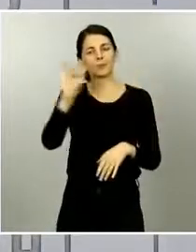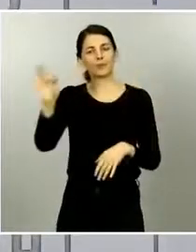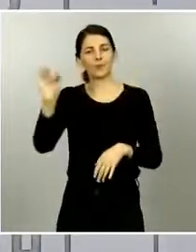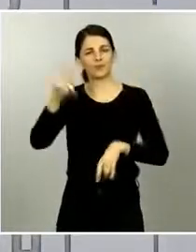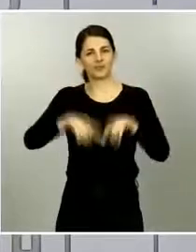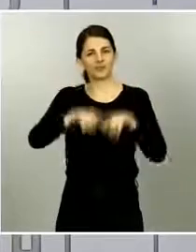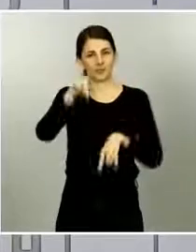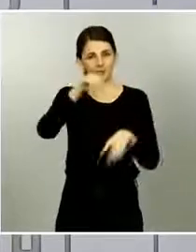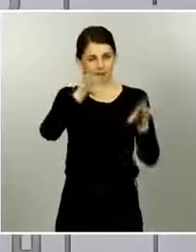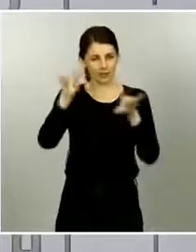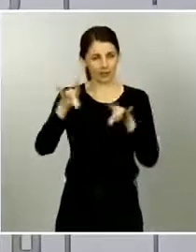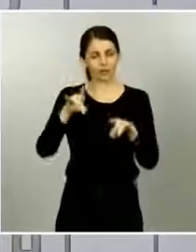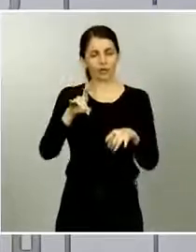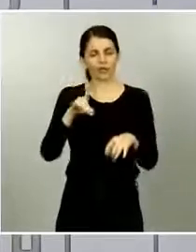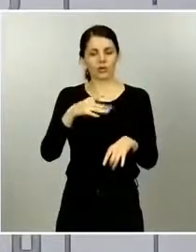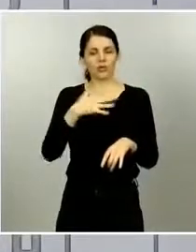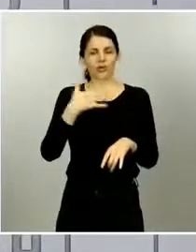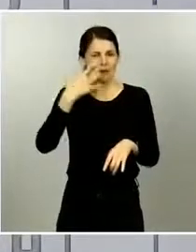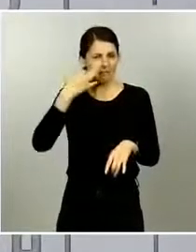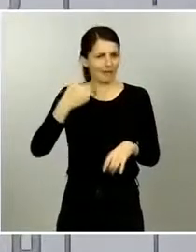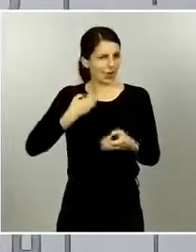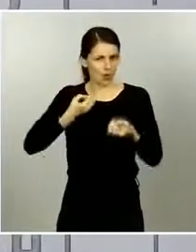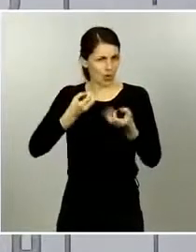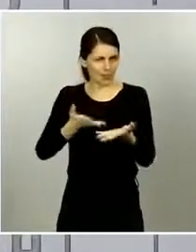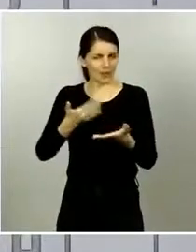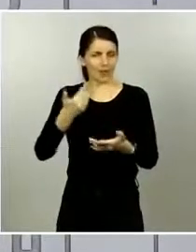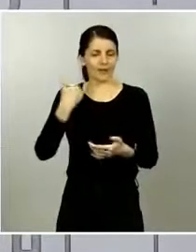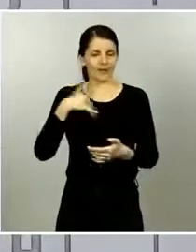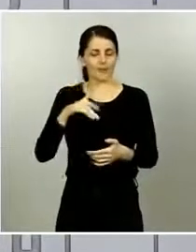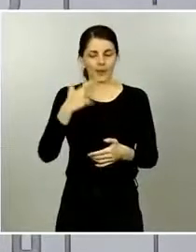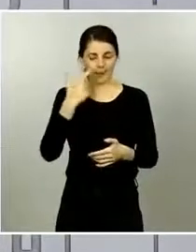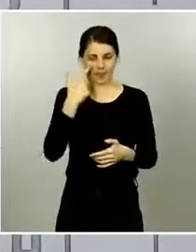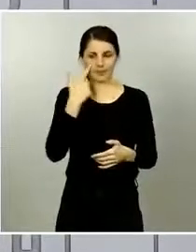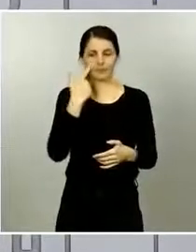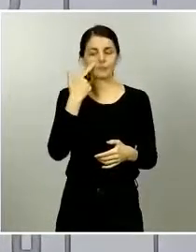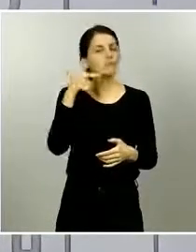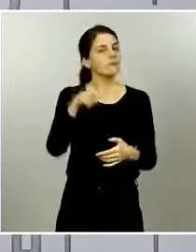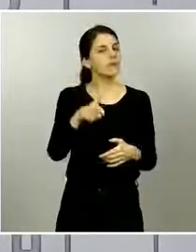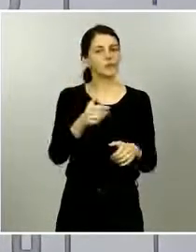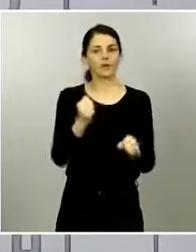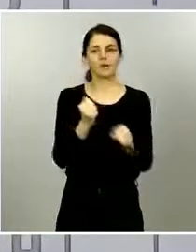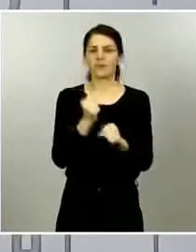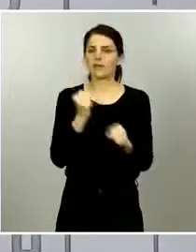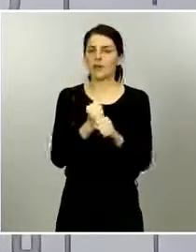primera información sobre el tránsito de los diferentes territorios de una fase a otra